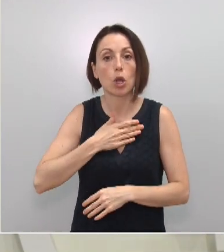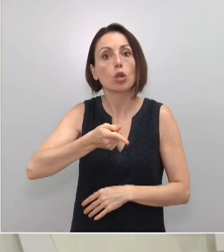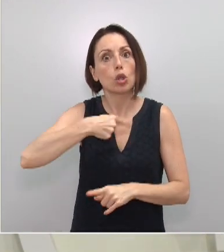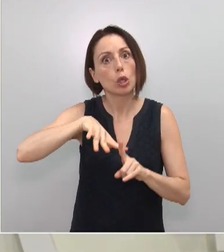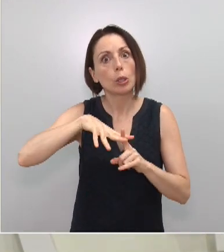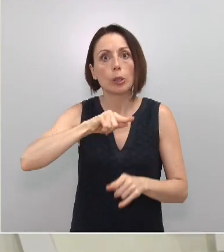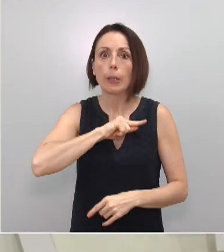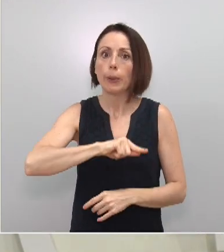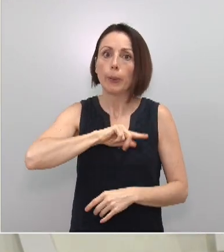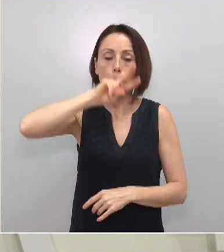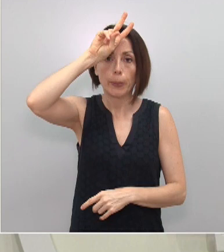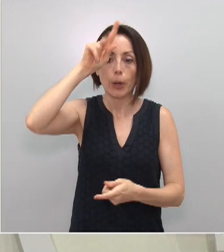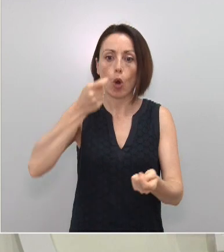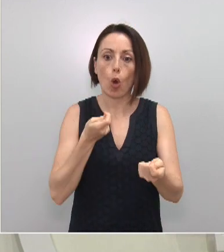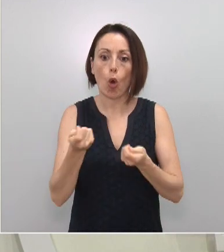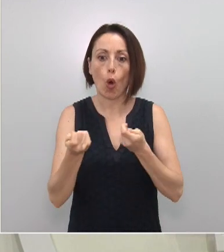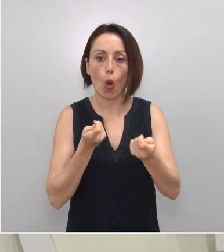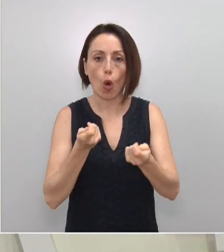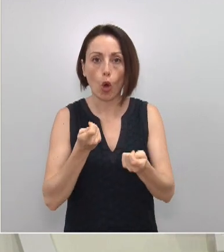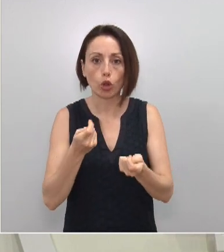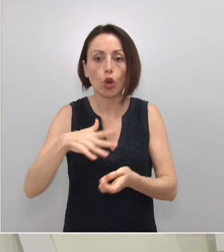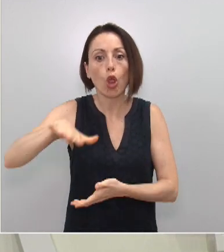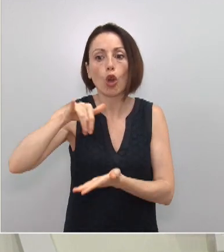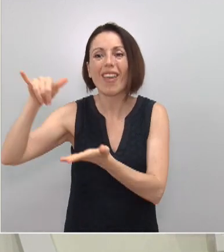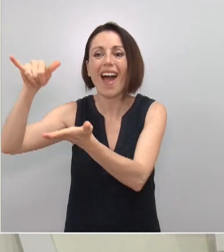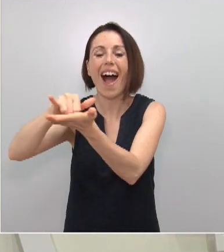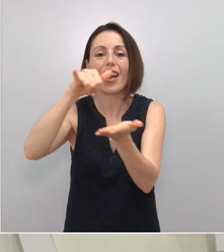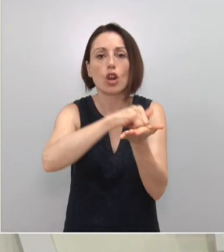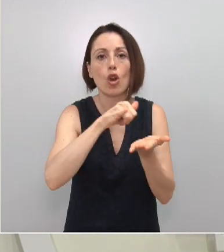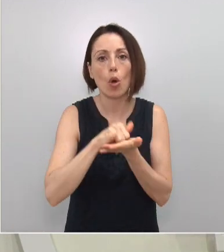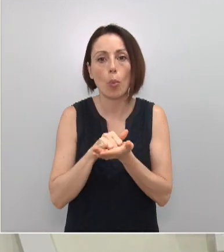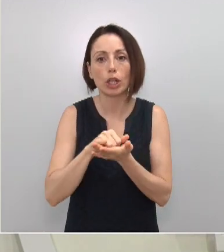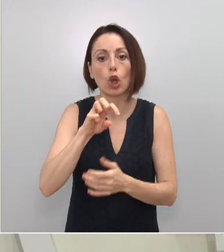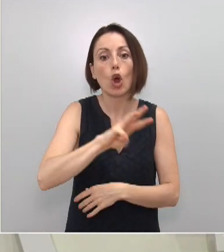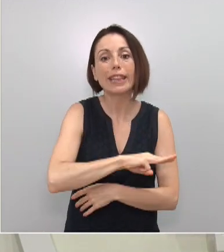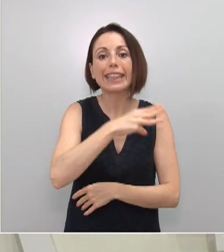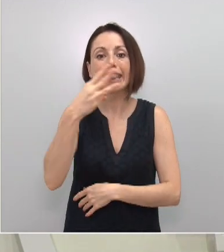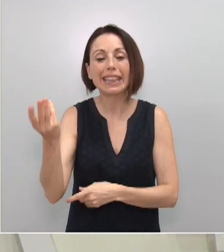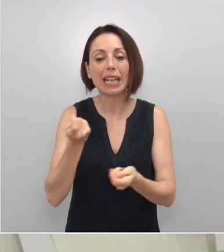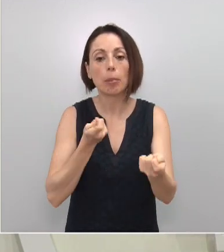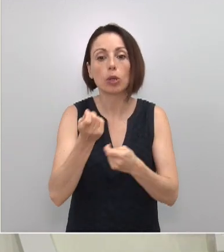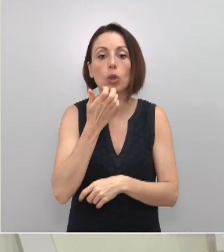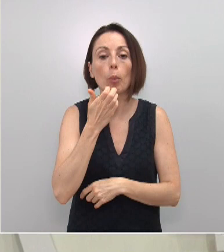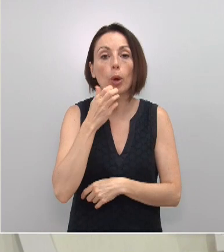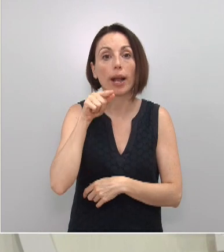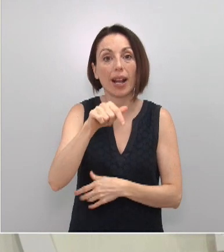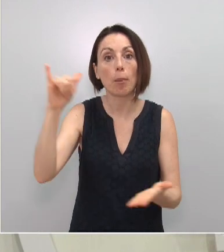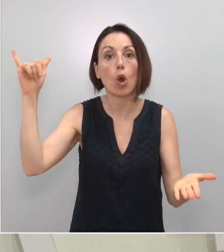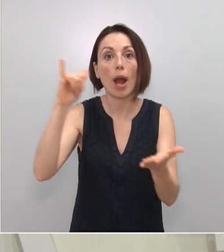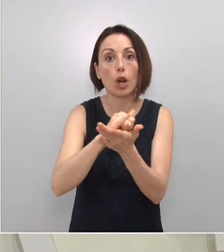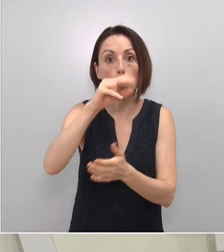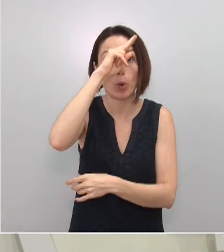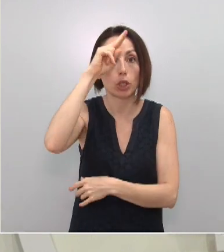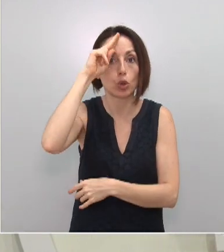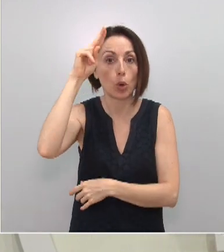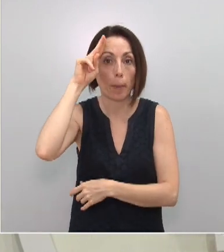mucho, nos preocupan los controles que se están haciendo ahora mismo en los aeropuertos. Ese triple control que se está haciendo en Barajas, bueno, pues en la región de